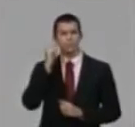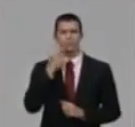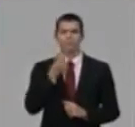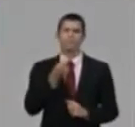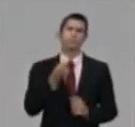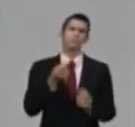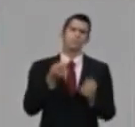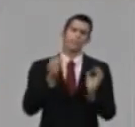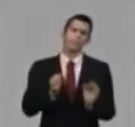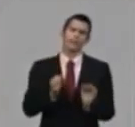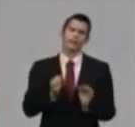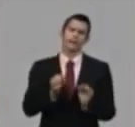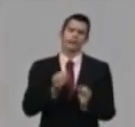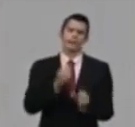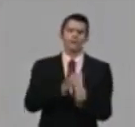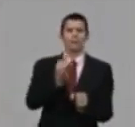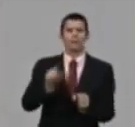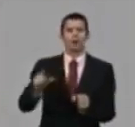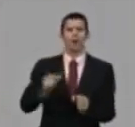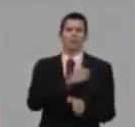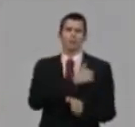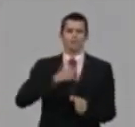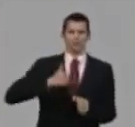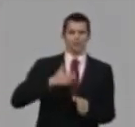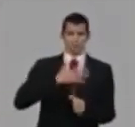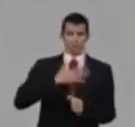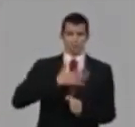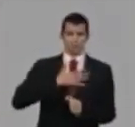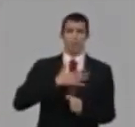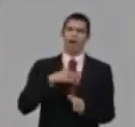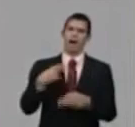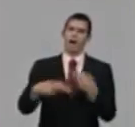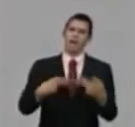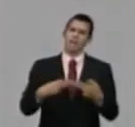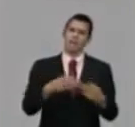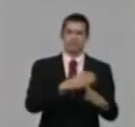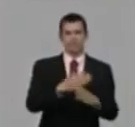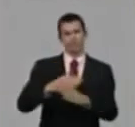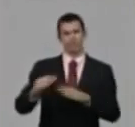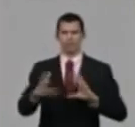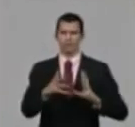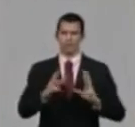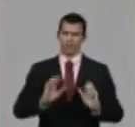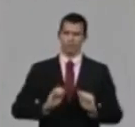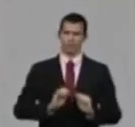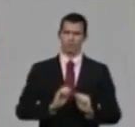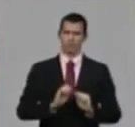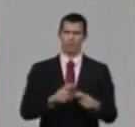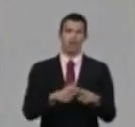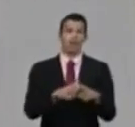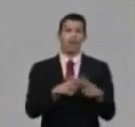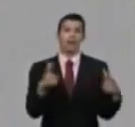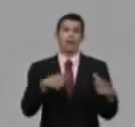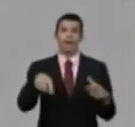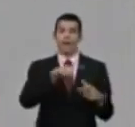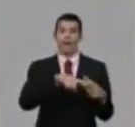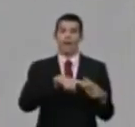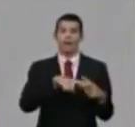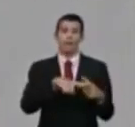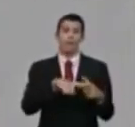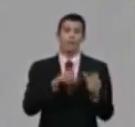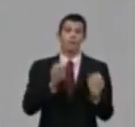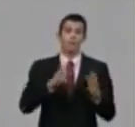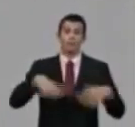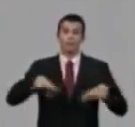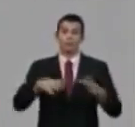aristas de los trabajadores por cuenta propia. En primer lugar, muchos trabajadores por cuenta propia, básicamente mayoría, hicieron un ajuste y una adecuación de la forma